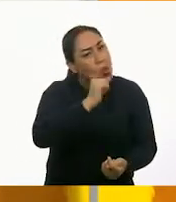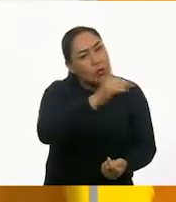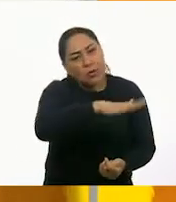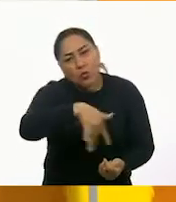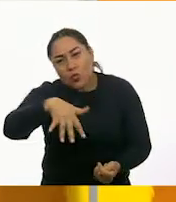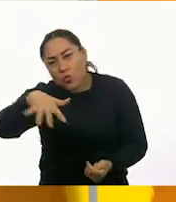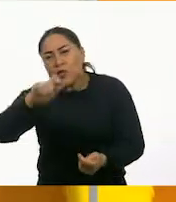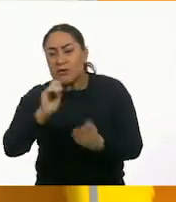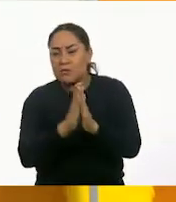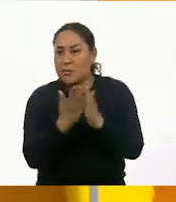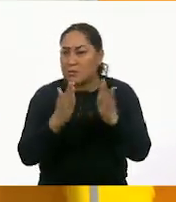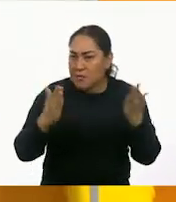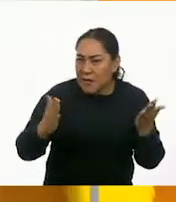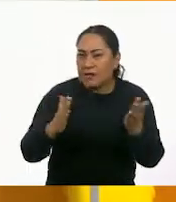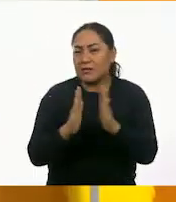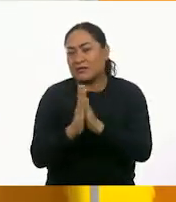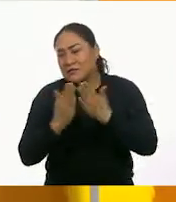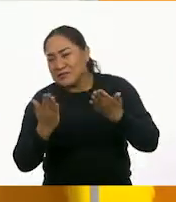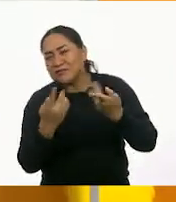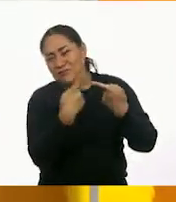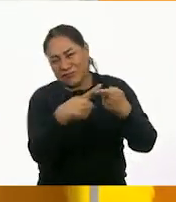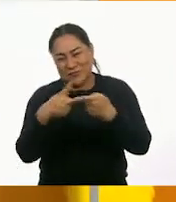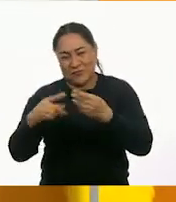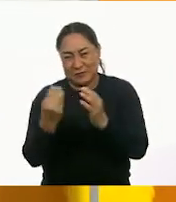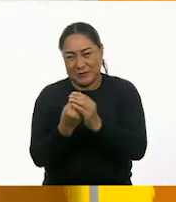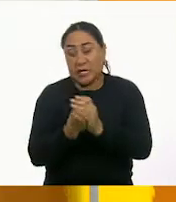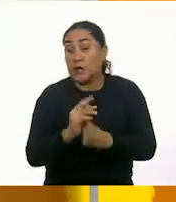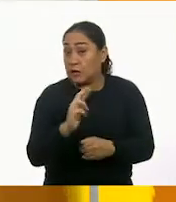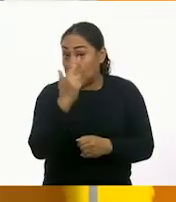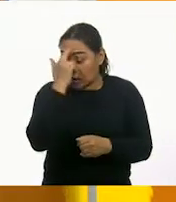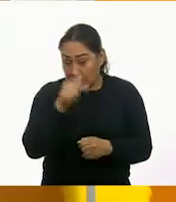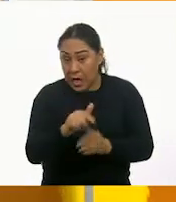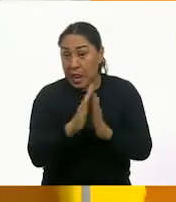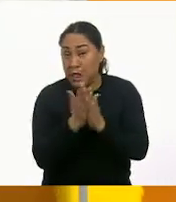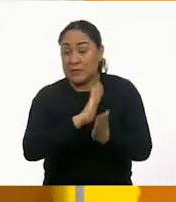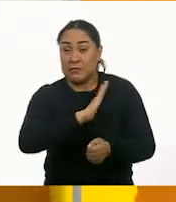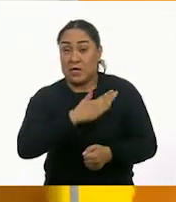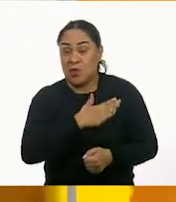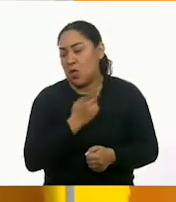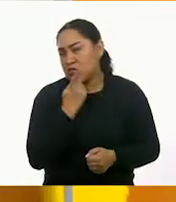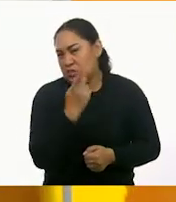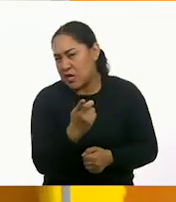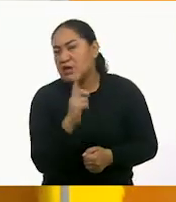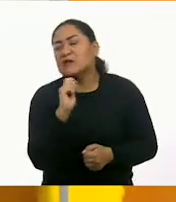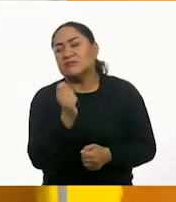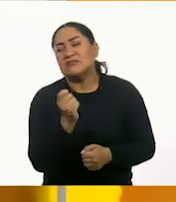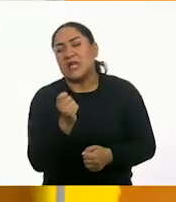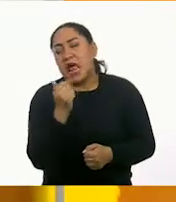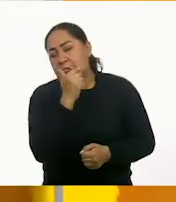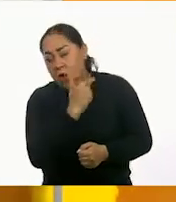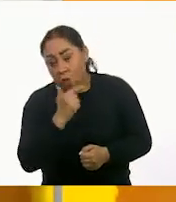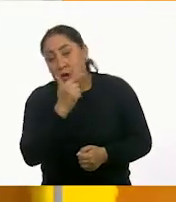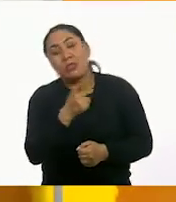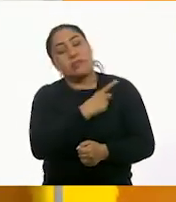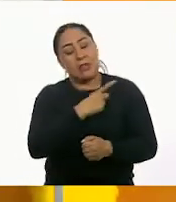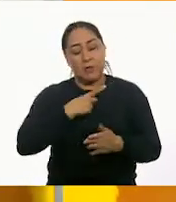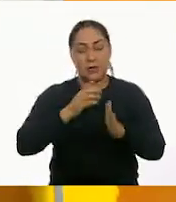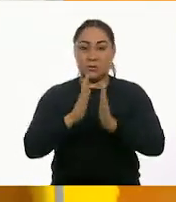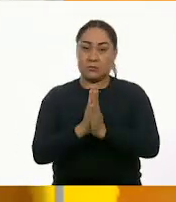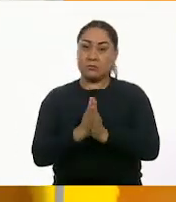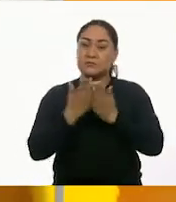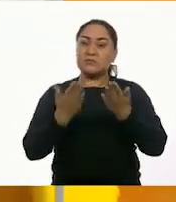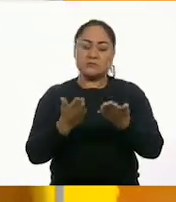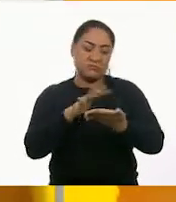vieran si eran similares. Recordemos que nuestro libro de español nos dice que en esta práctica social del lenguaje hay que hacer un folleto de